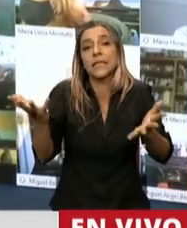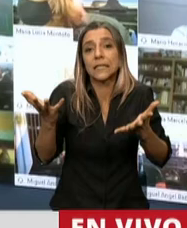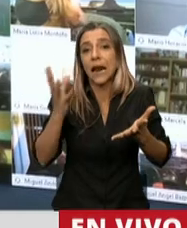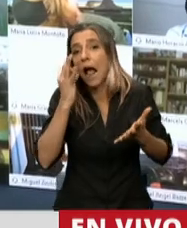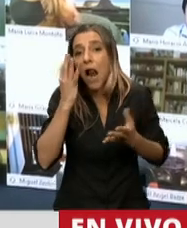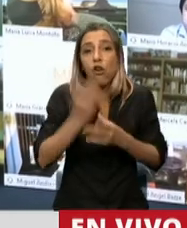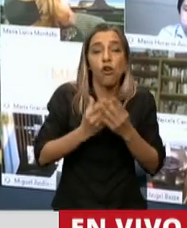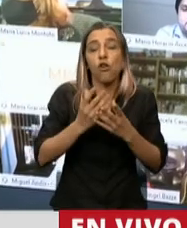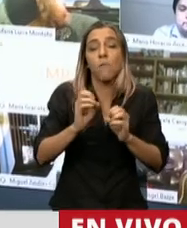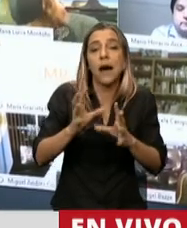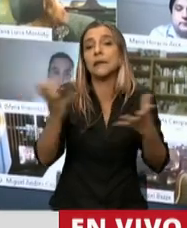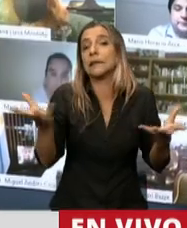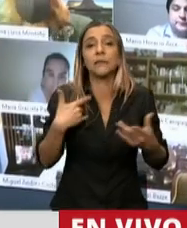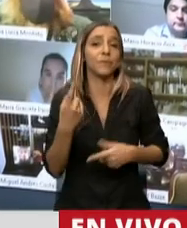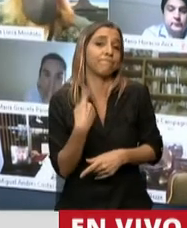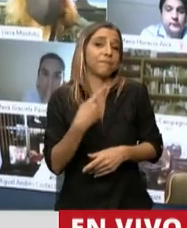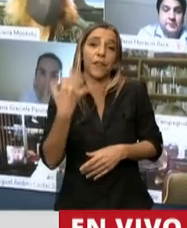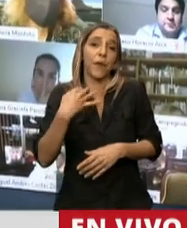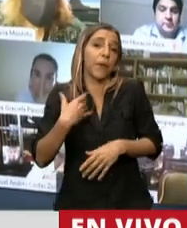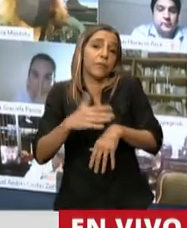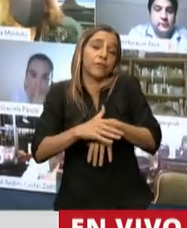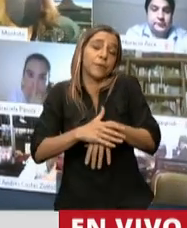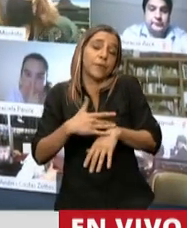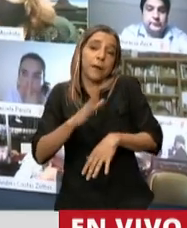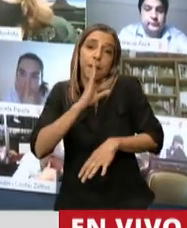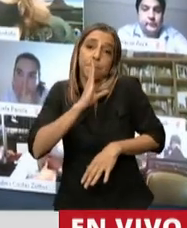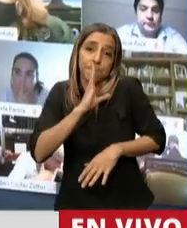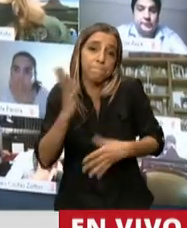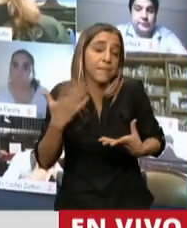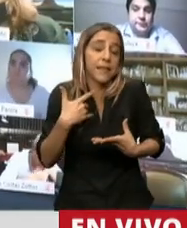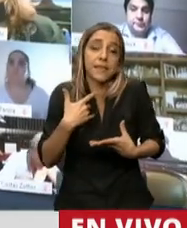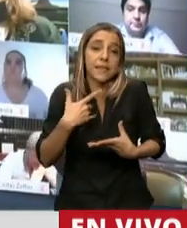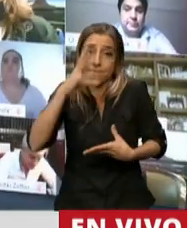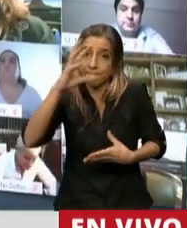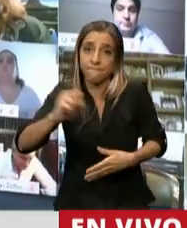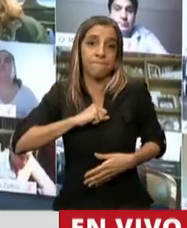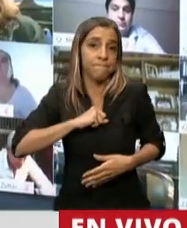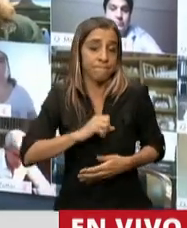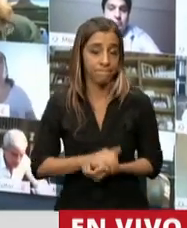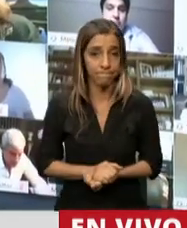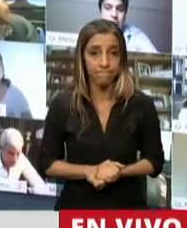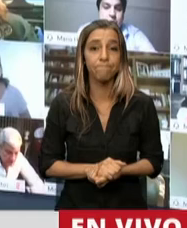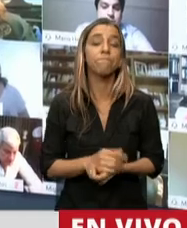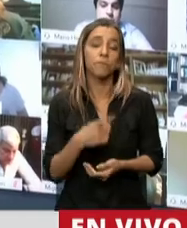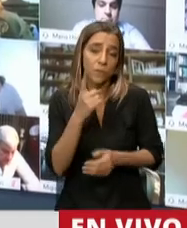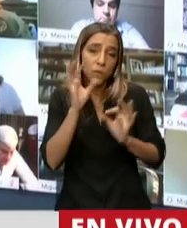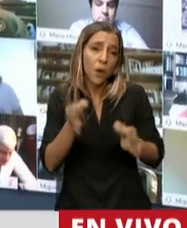Creo que en el conocimiento pleno de esto es más importante, a pesar de estas dudas,